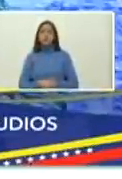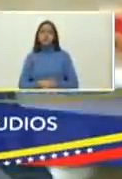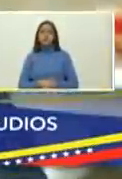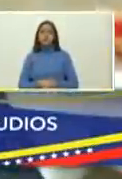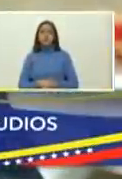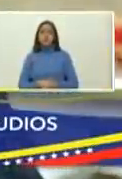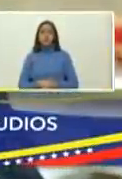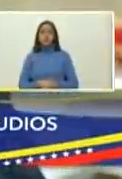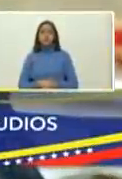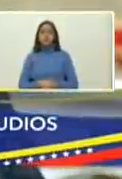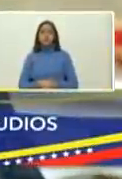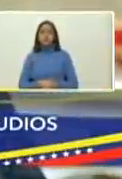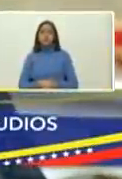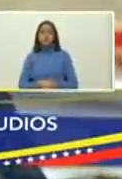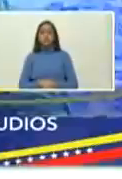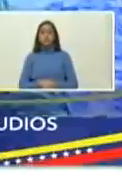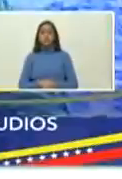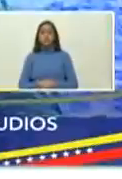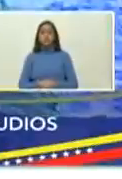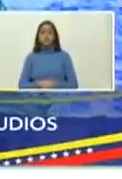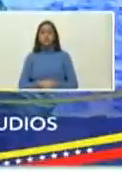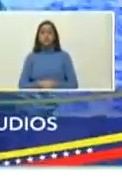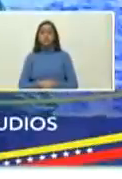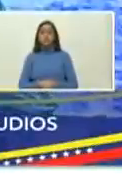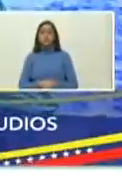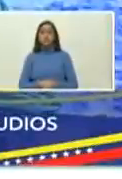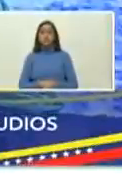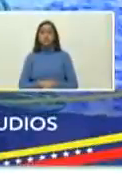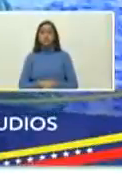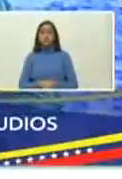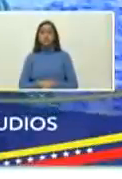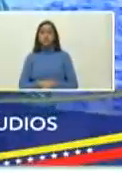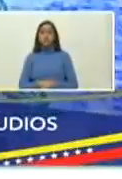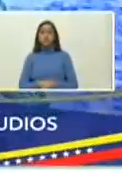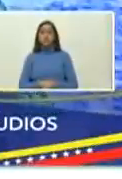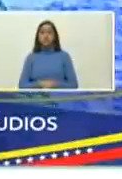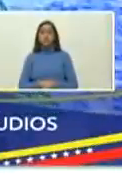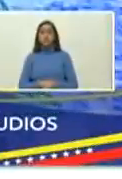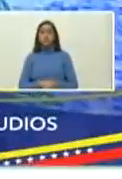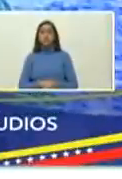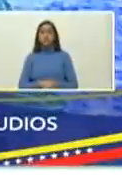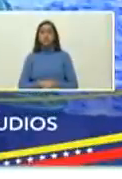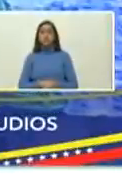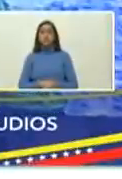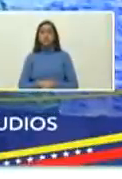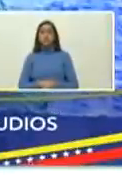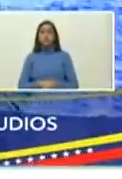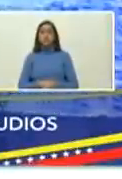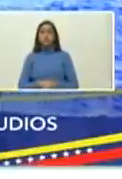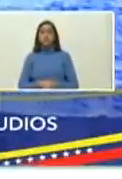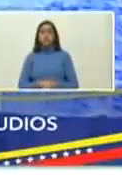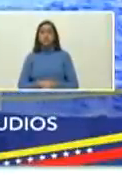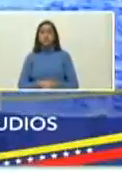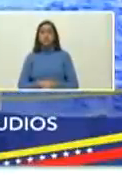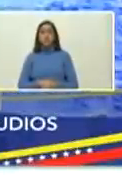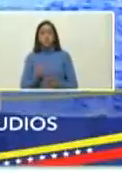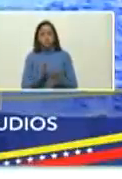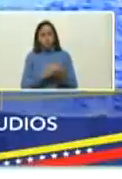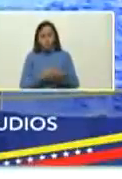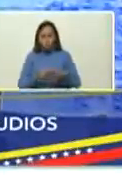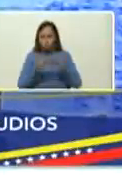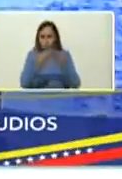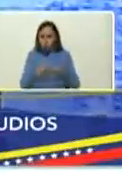tome o le llegue mejor dicho le llegue y tome todo este aporte